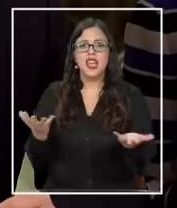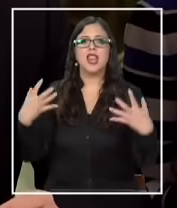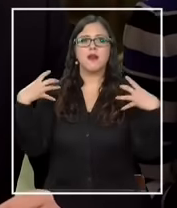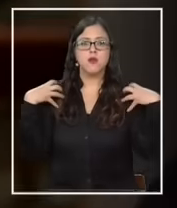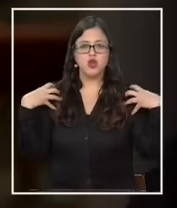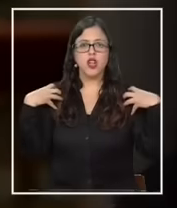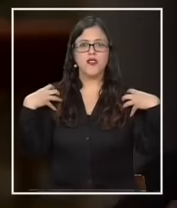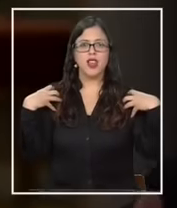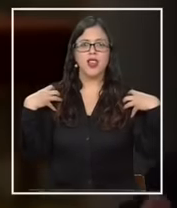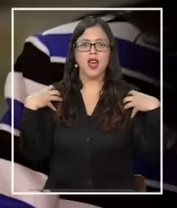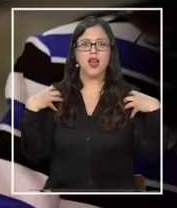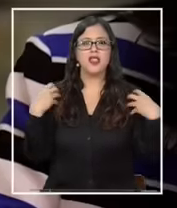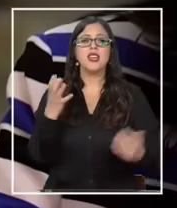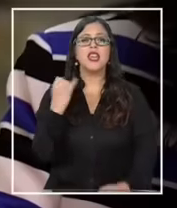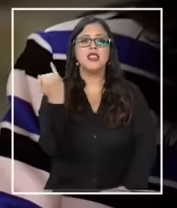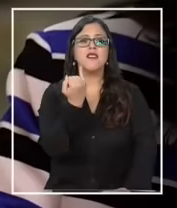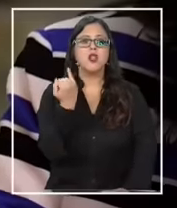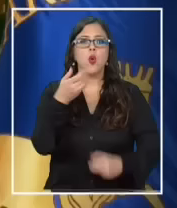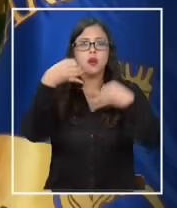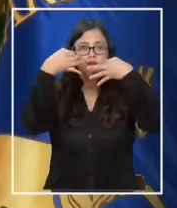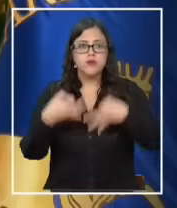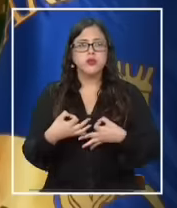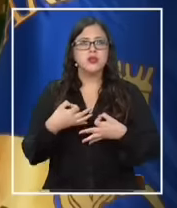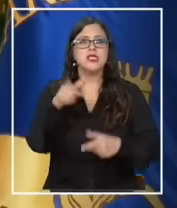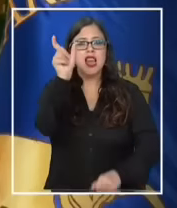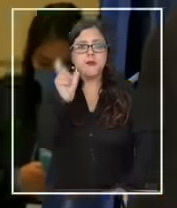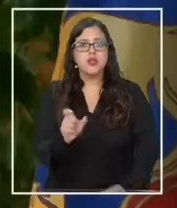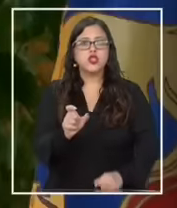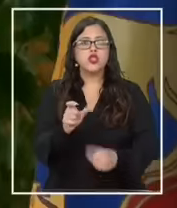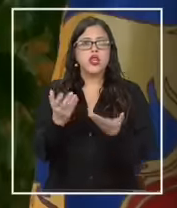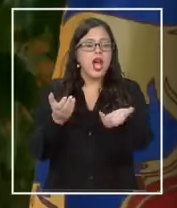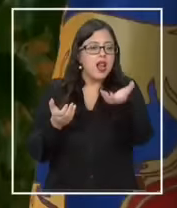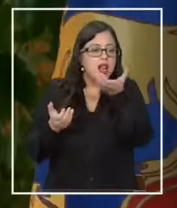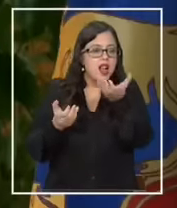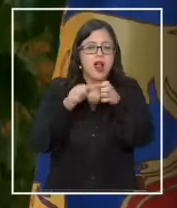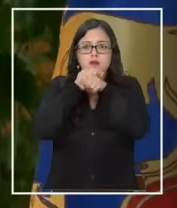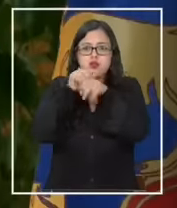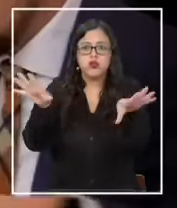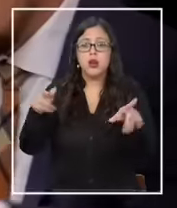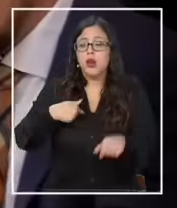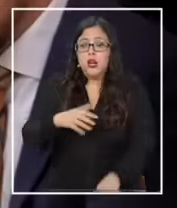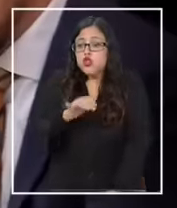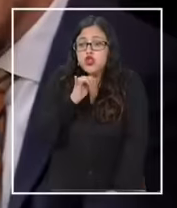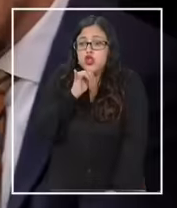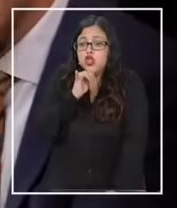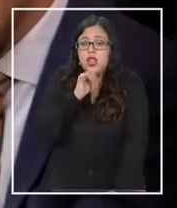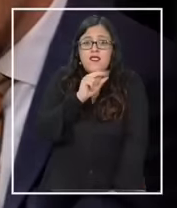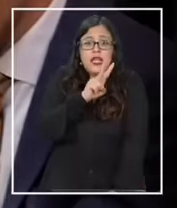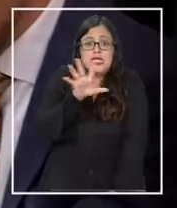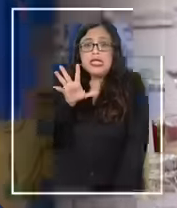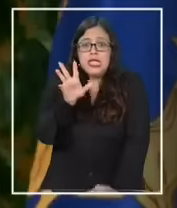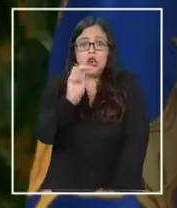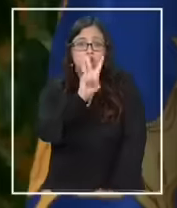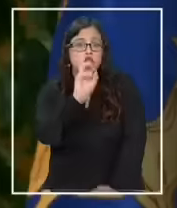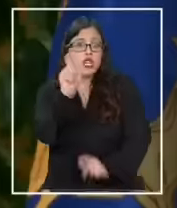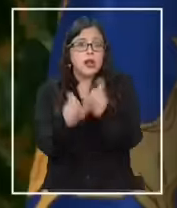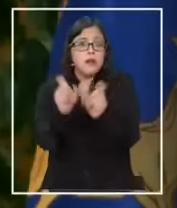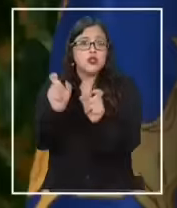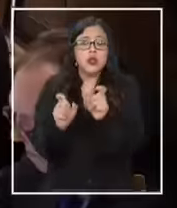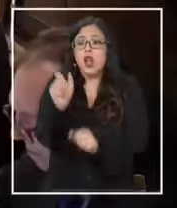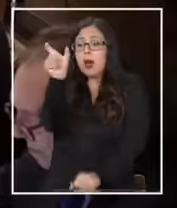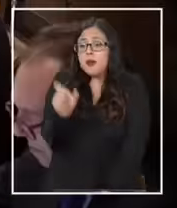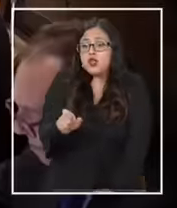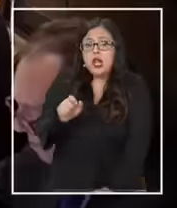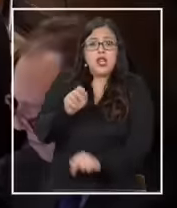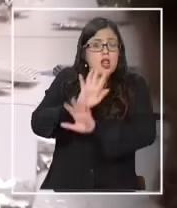responsabilidad individual y precisa de quién fue la persona que filtró. Yo no tengo cómo saber, habían ahí 25, 30 personas. El que nace, las